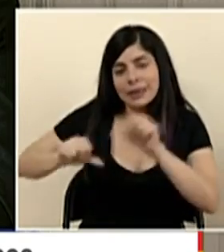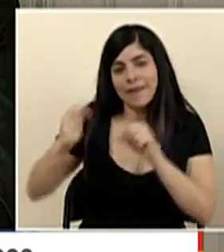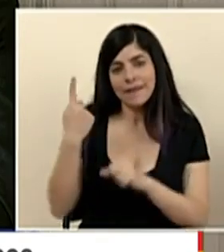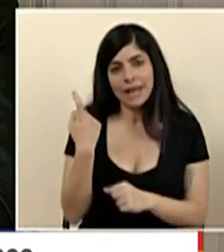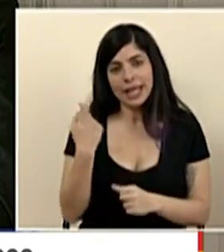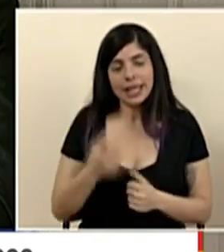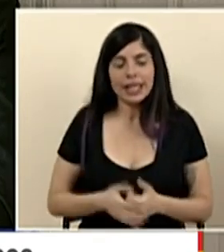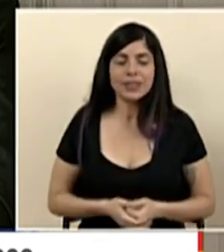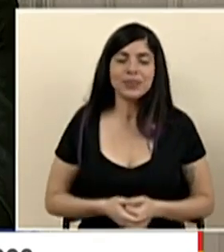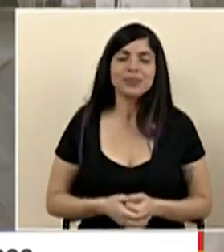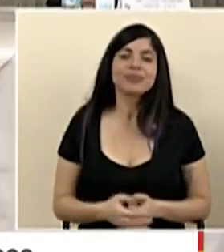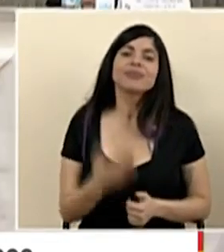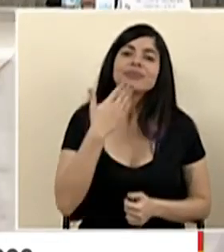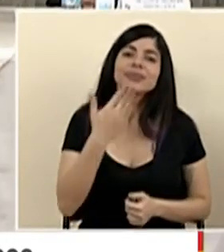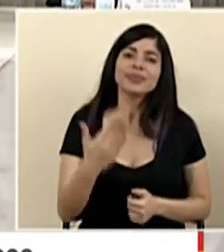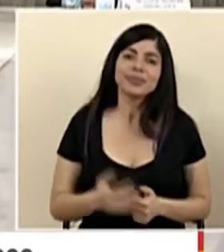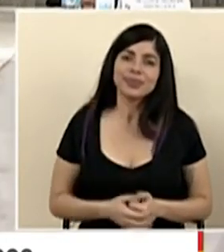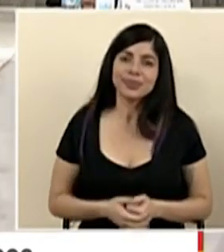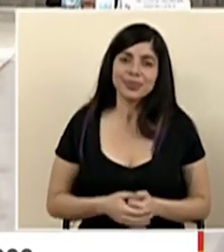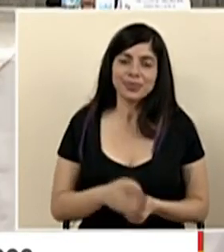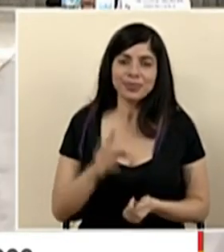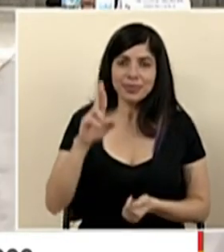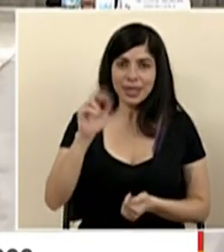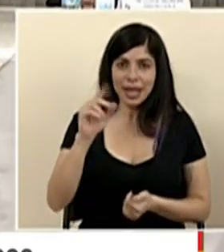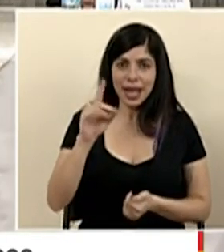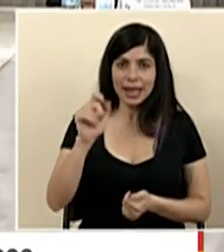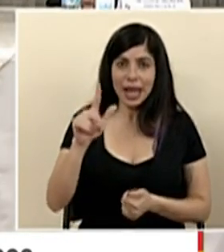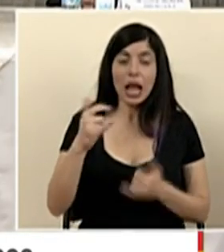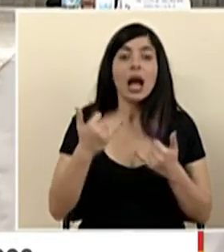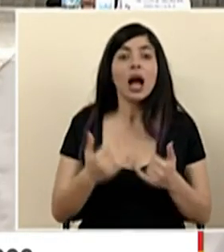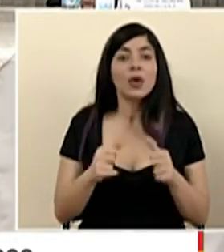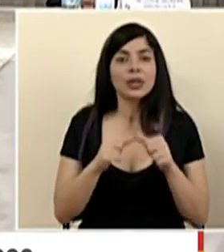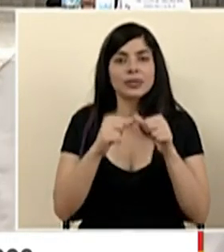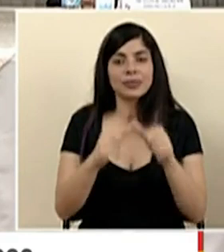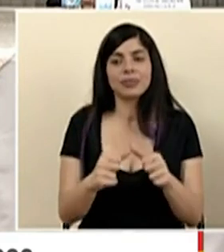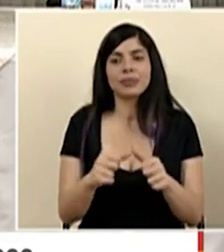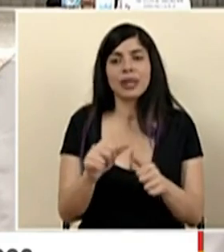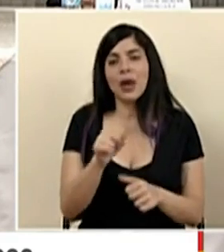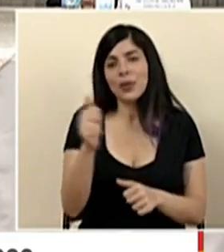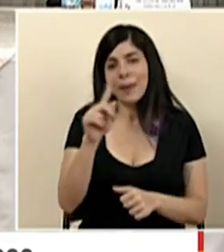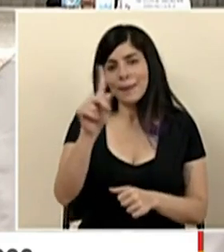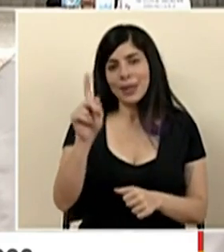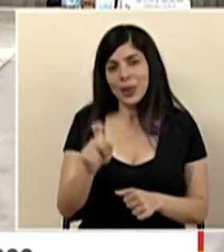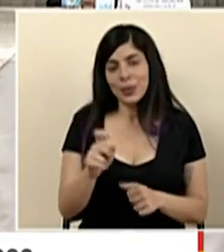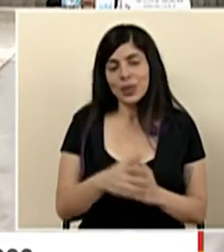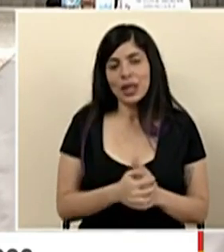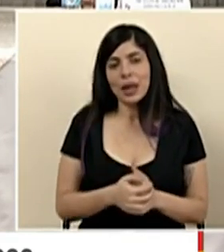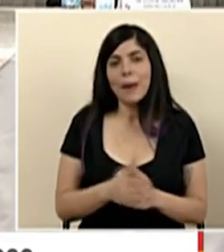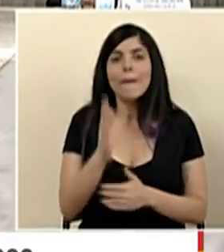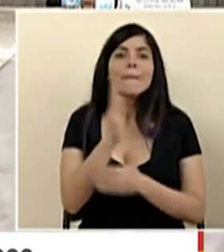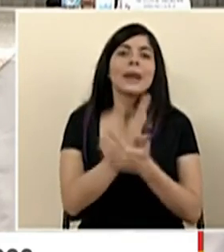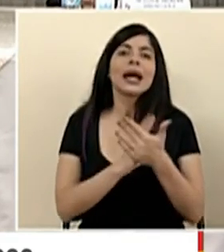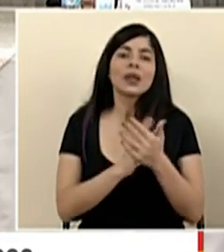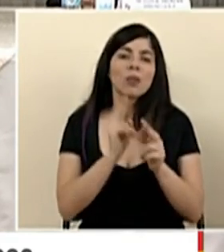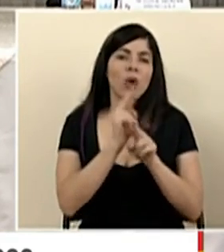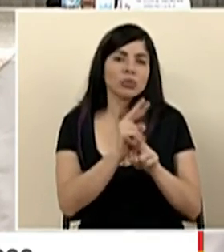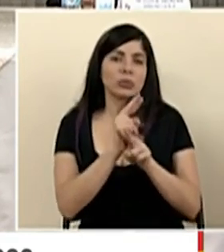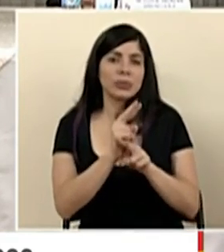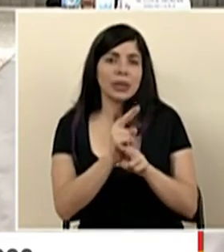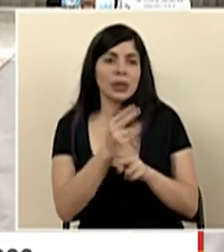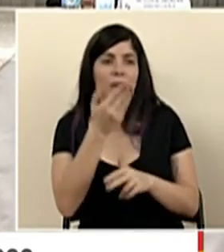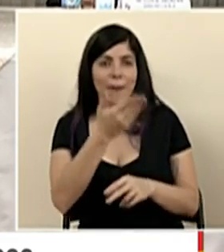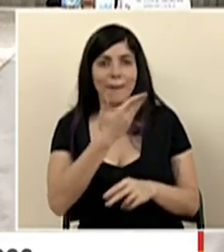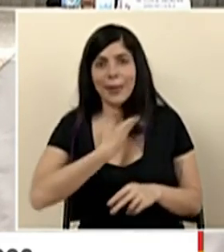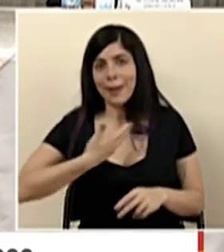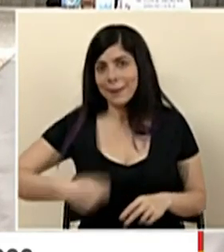muchas gracias don Randall continuamos con la siguiente pregunta por parte del observador para el